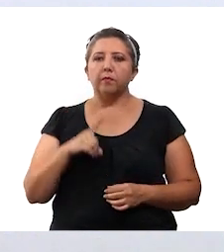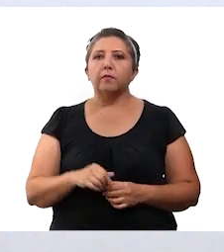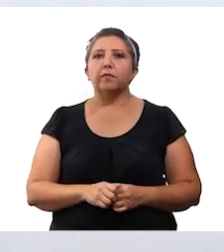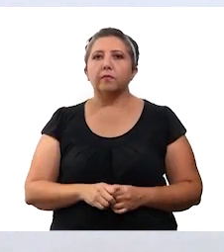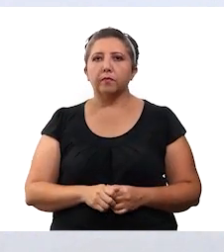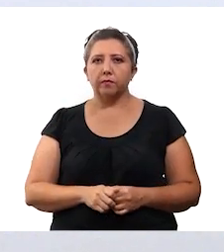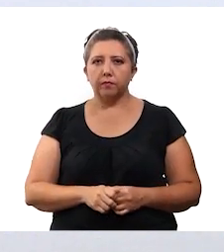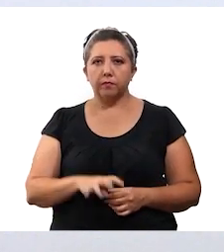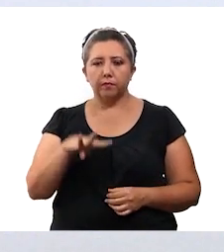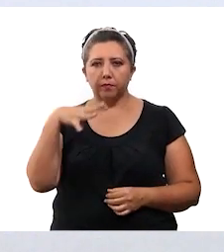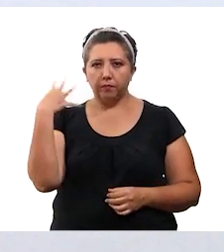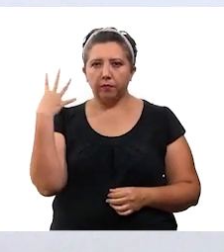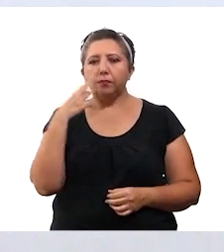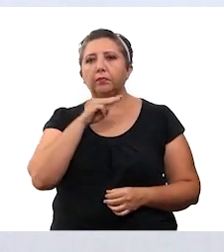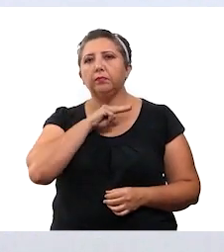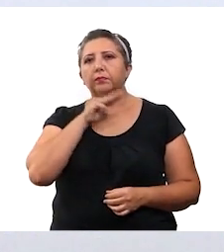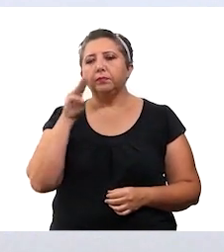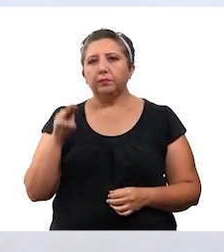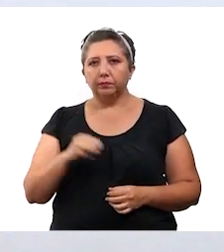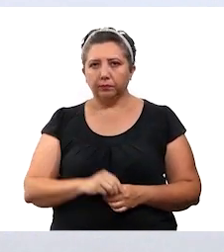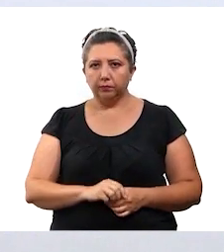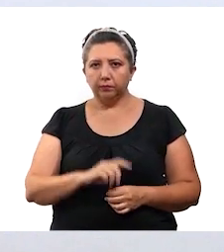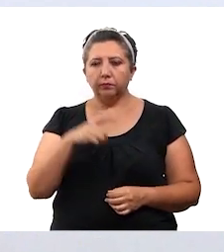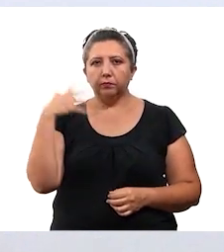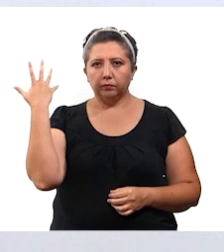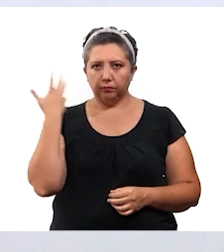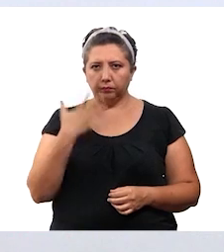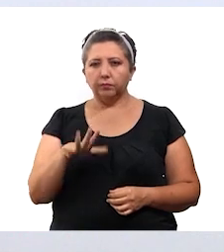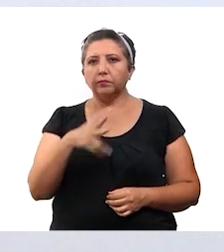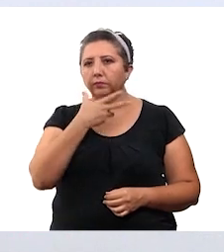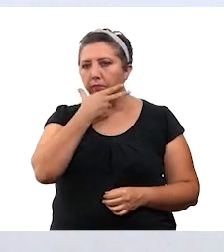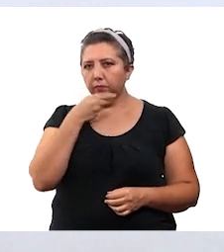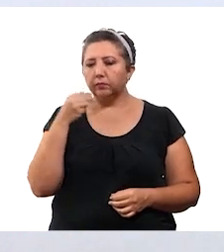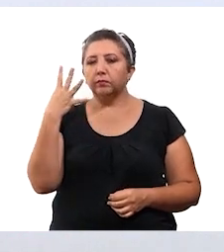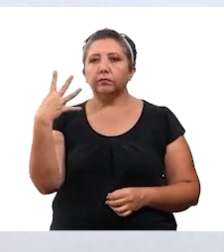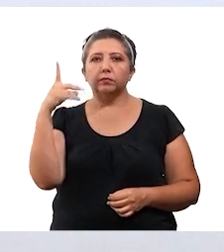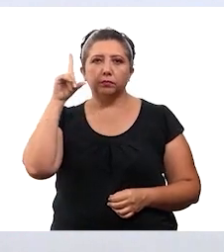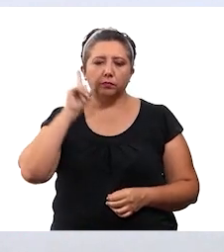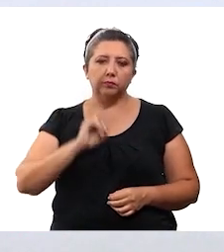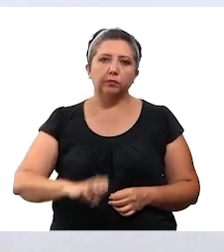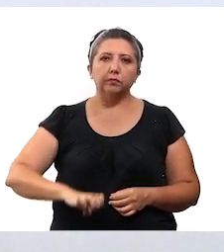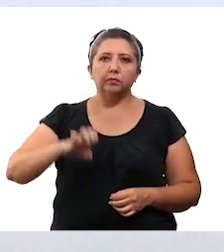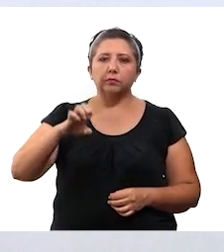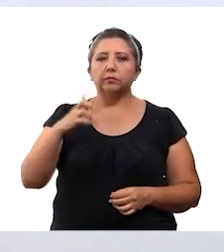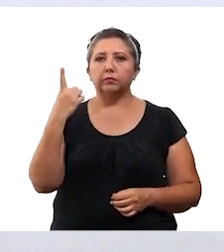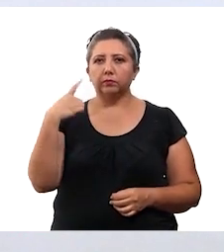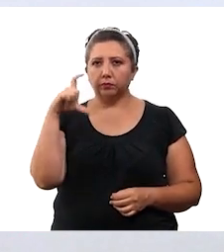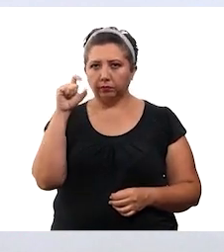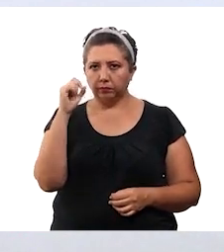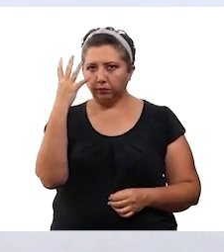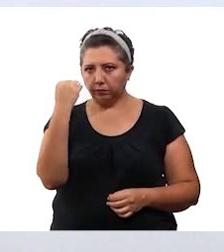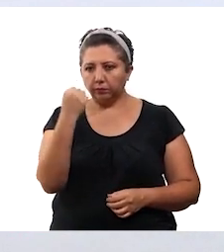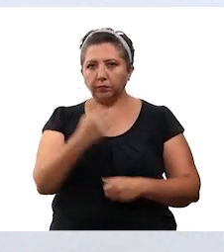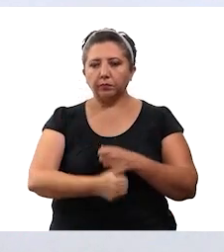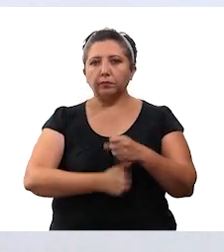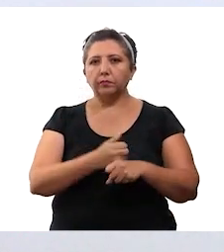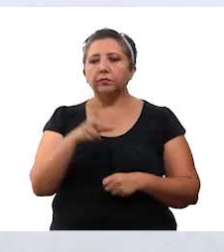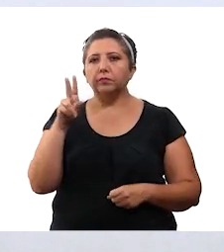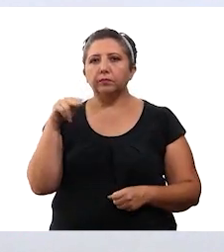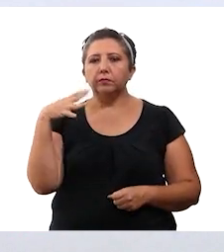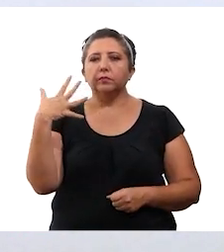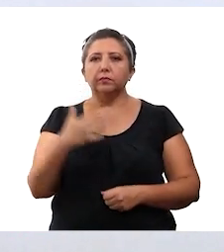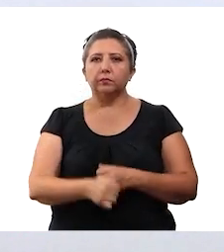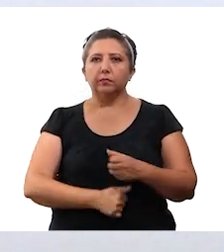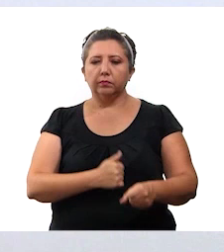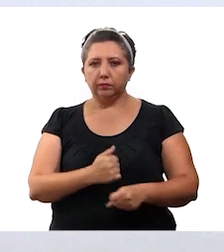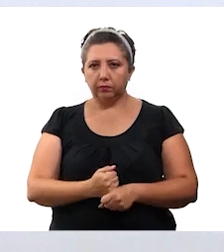médico informamos de 14 fallecimientos, son 10 hombres y 4 mujeres, de un rango de edad de 29 años a